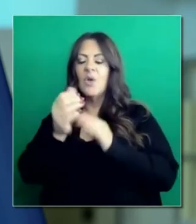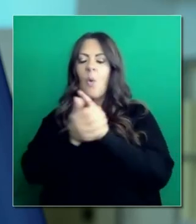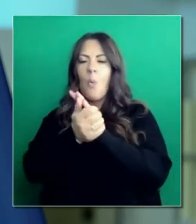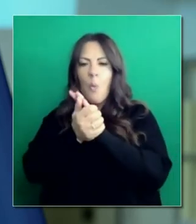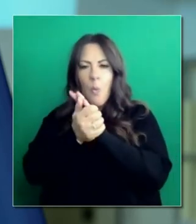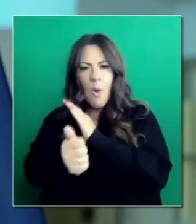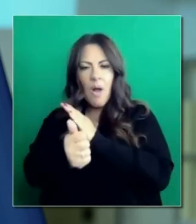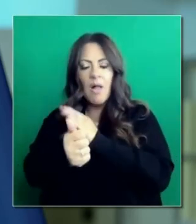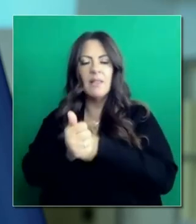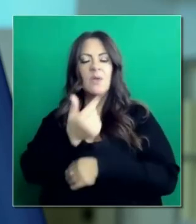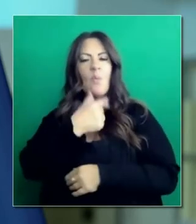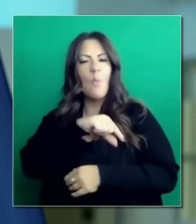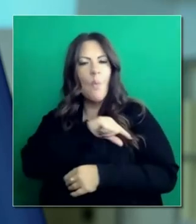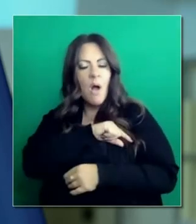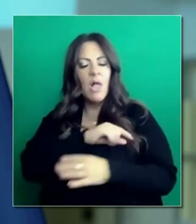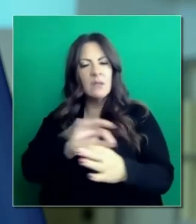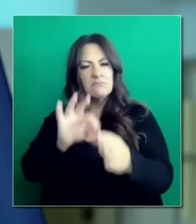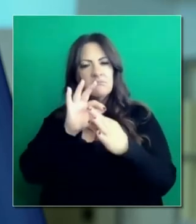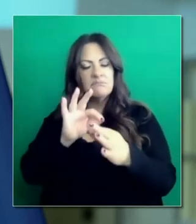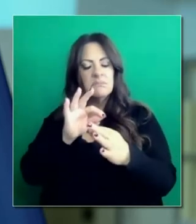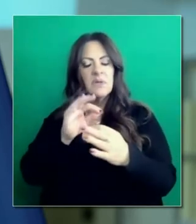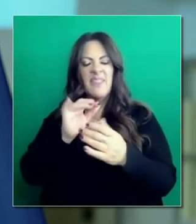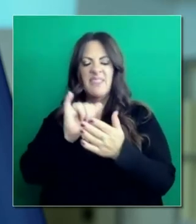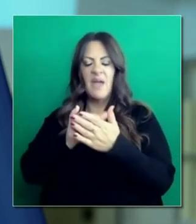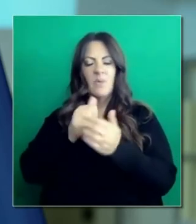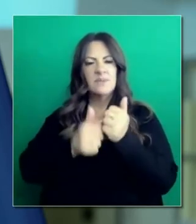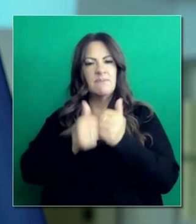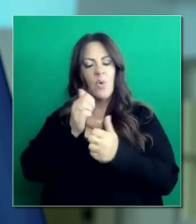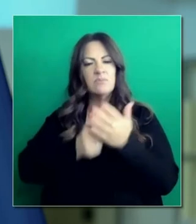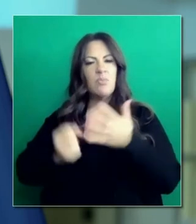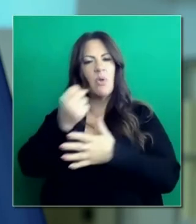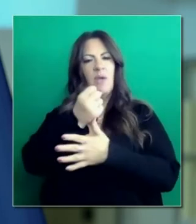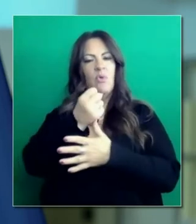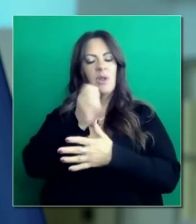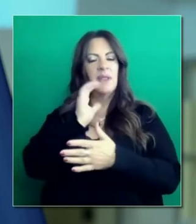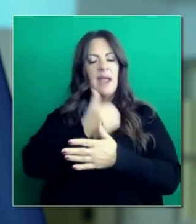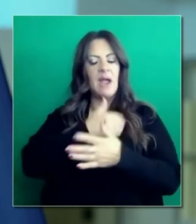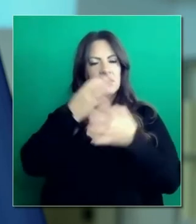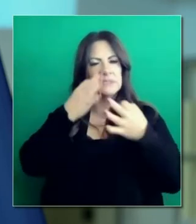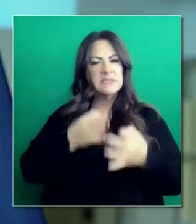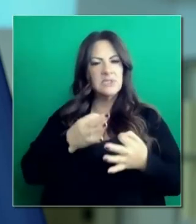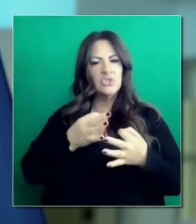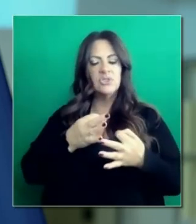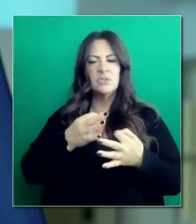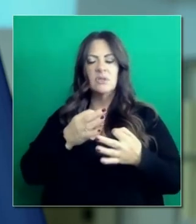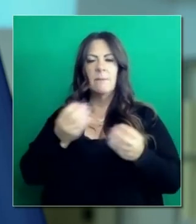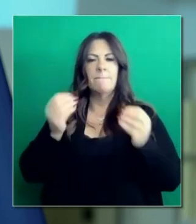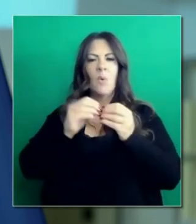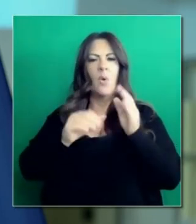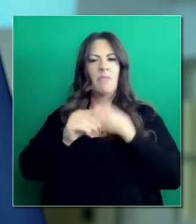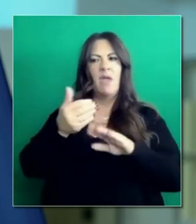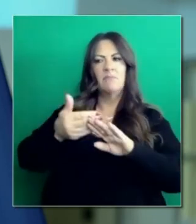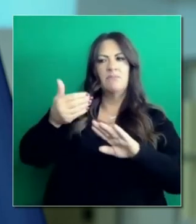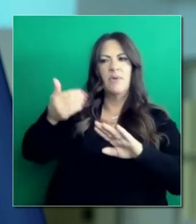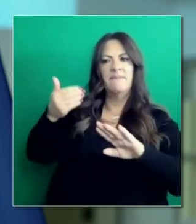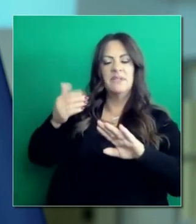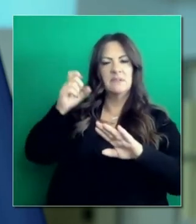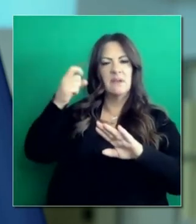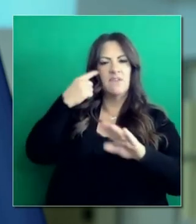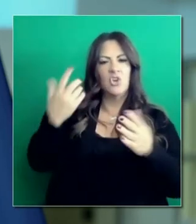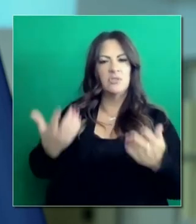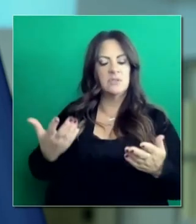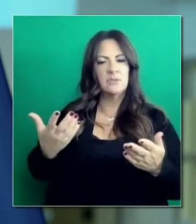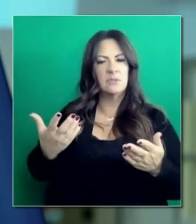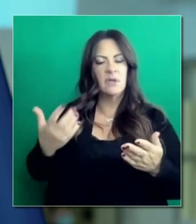Por eso, yo estuve muy contento después de los esfuerzos en el pasado de otras administraciones de fijarse en el problema